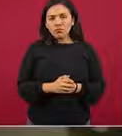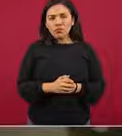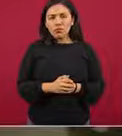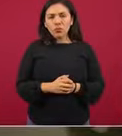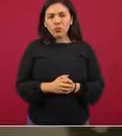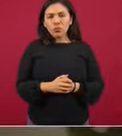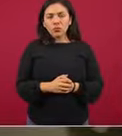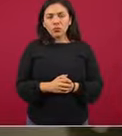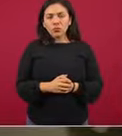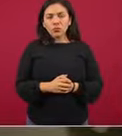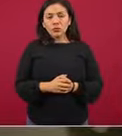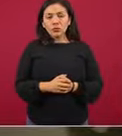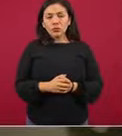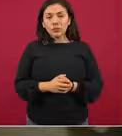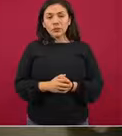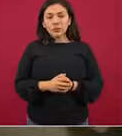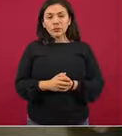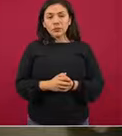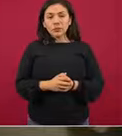delegaciones. La previa, por favor.